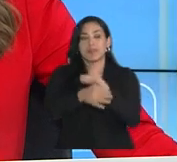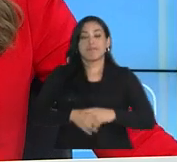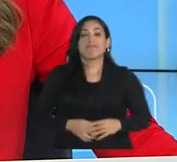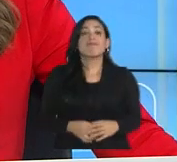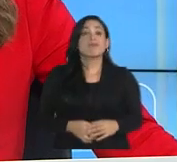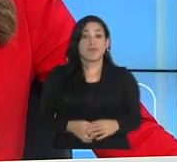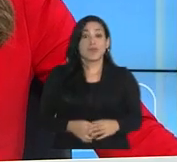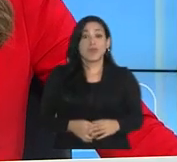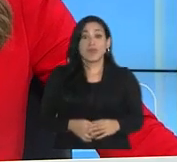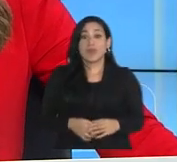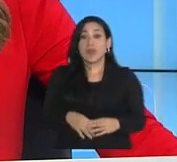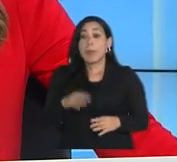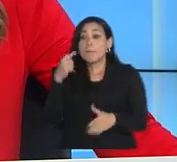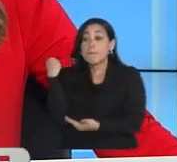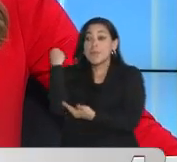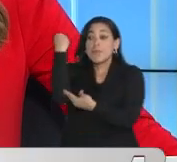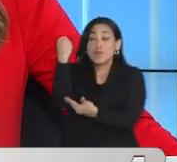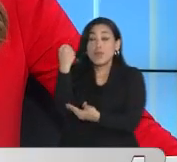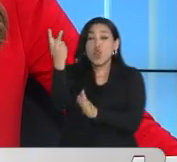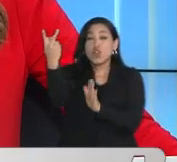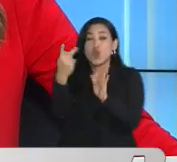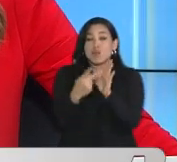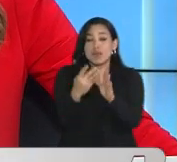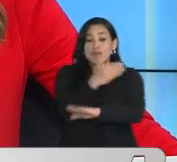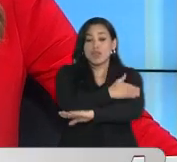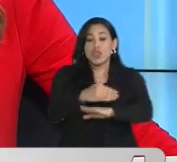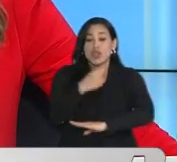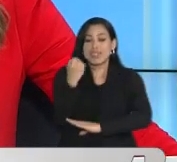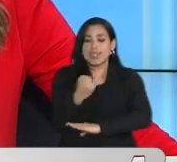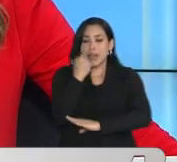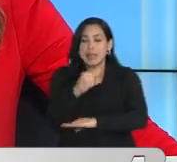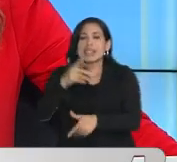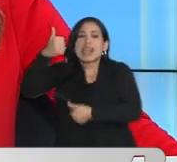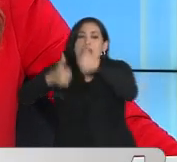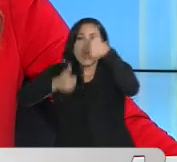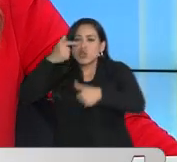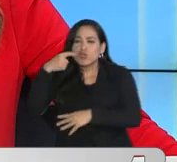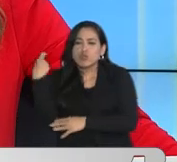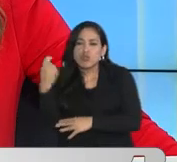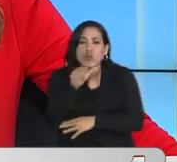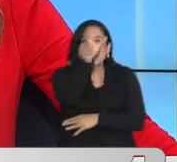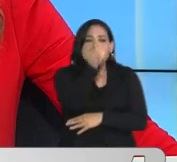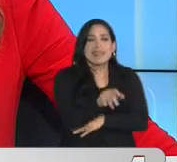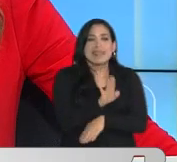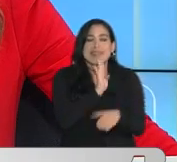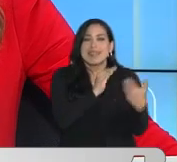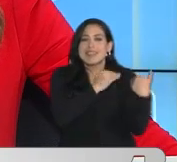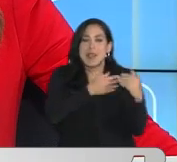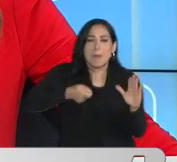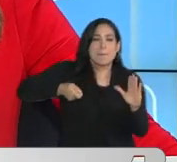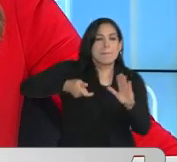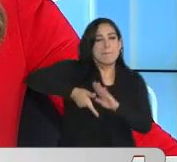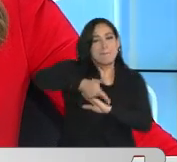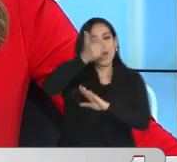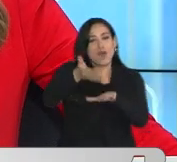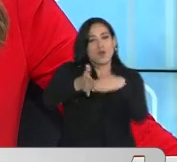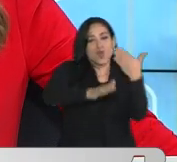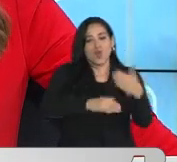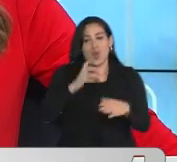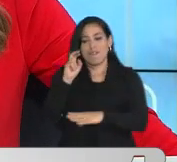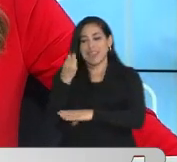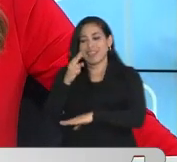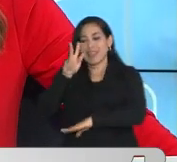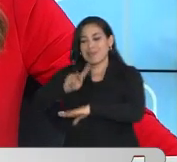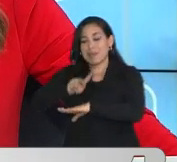Con una recompensa de 2 mil millones de pesos, las autoridades buscan al presunto homicida del fiscal paraguayo Marcelo